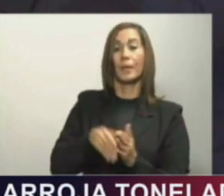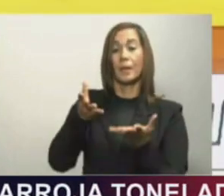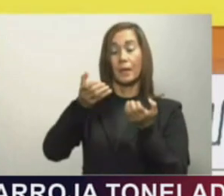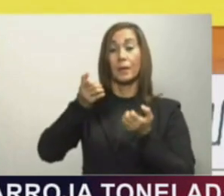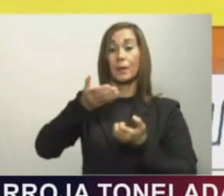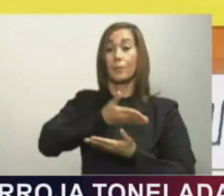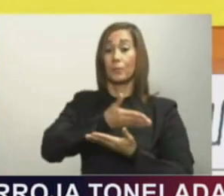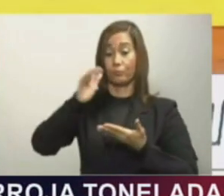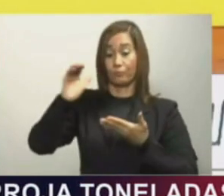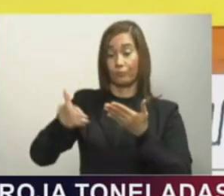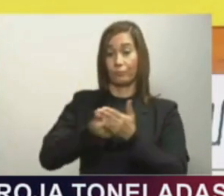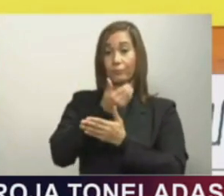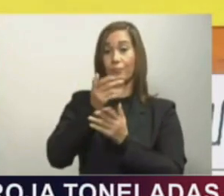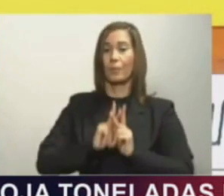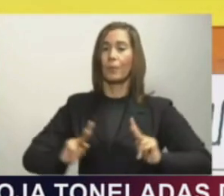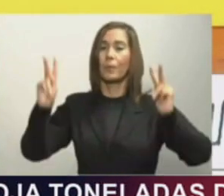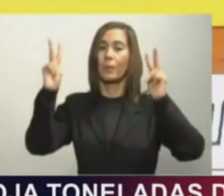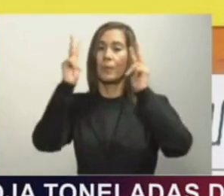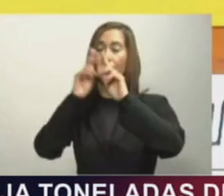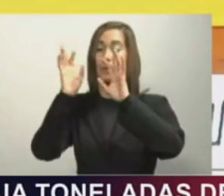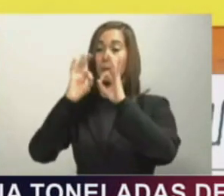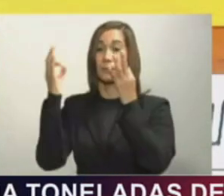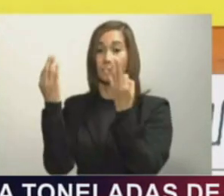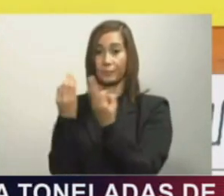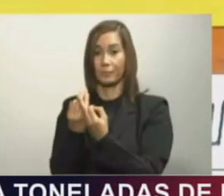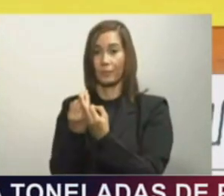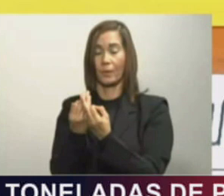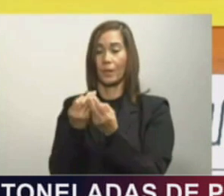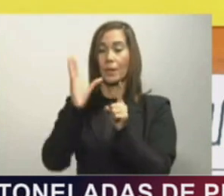que incentiven una cultura menos machista.